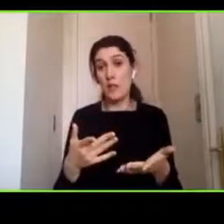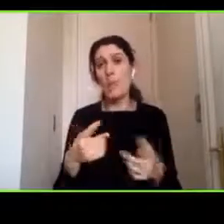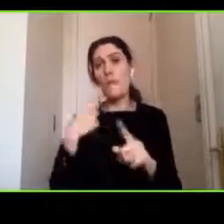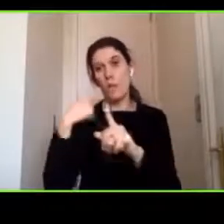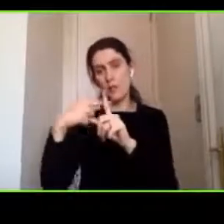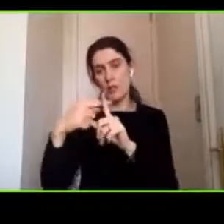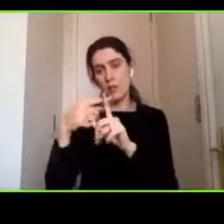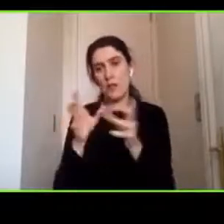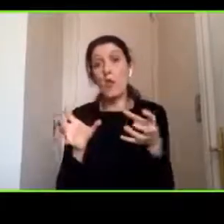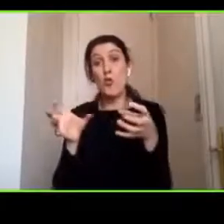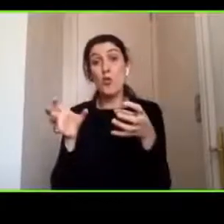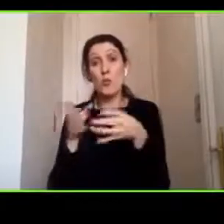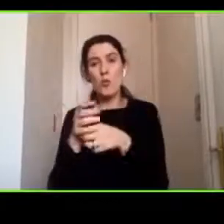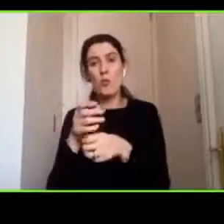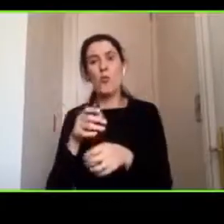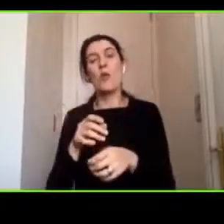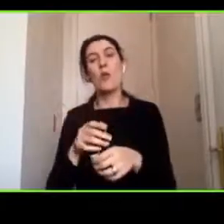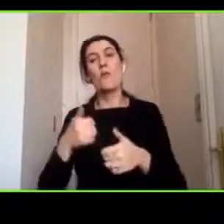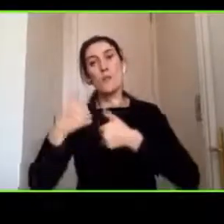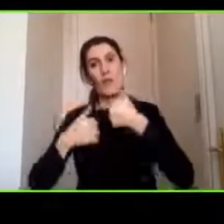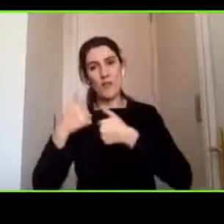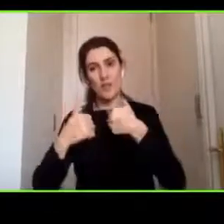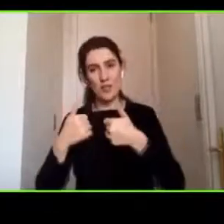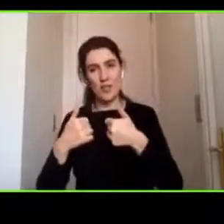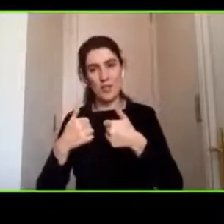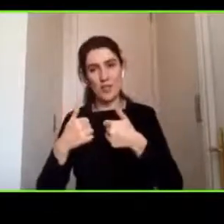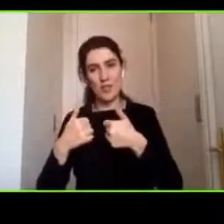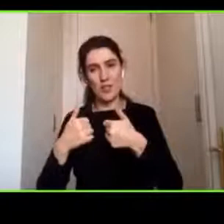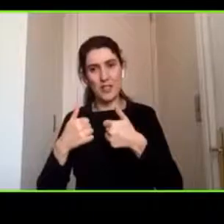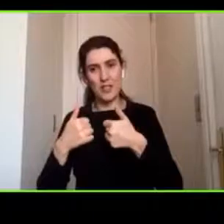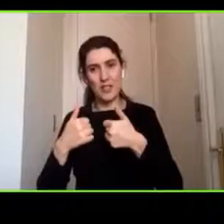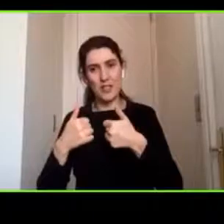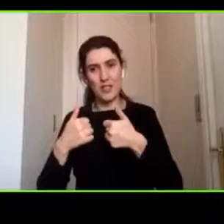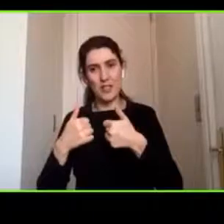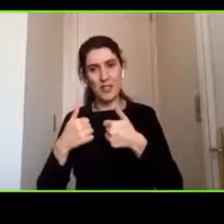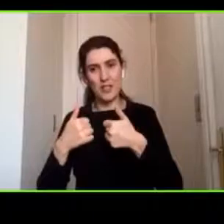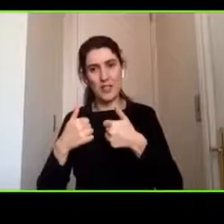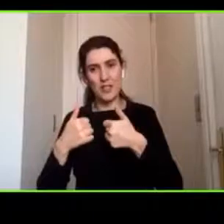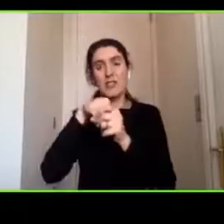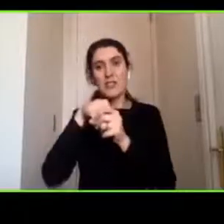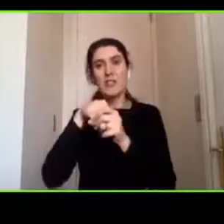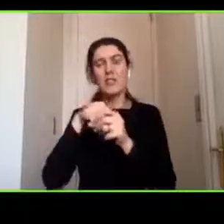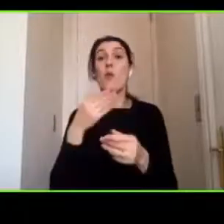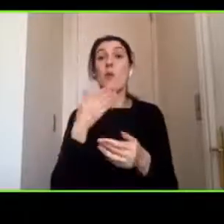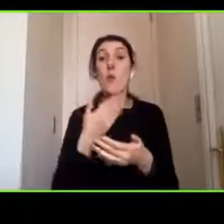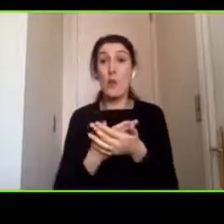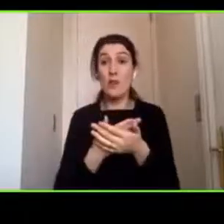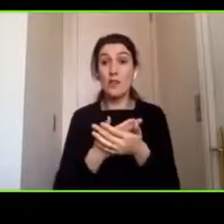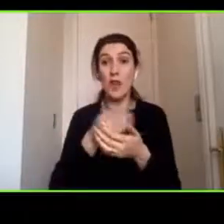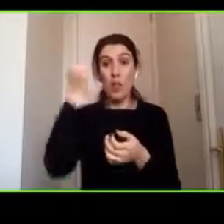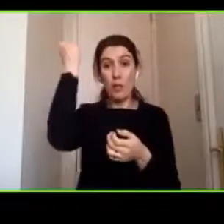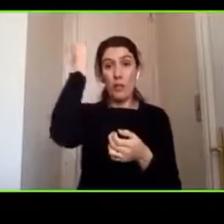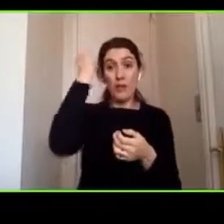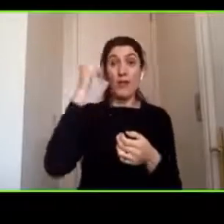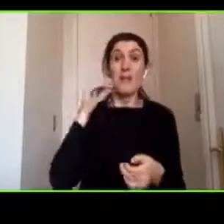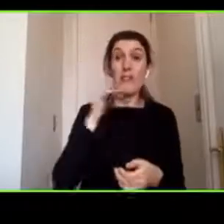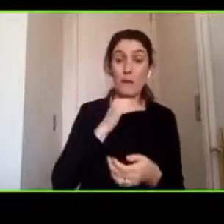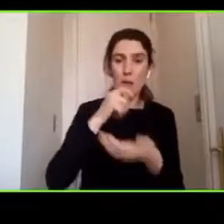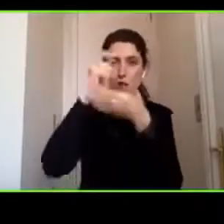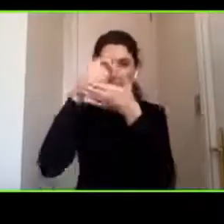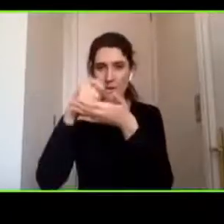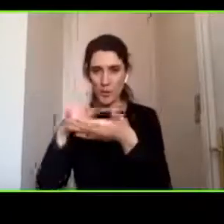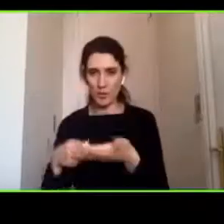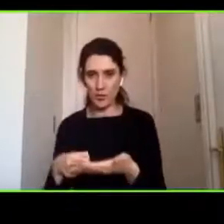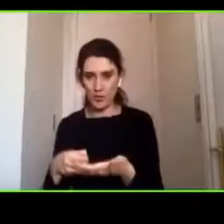inmediatamente en la fase aguda de la lesión se puedan hacer este tipo de evaluaciones y luego en un